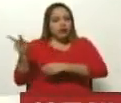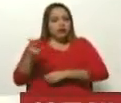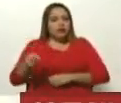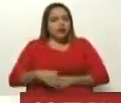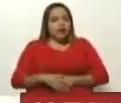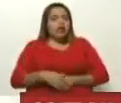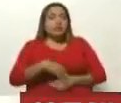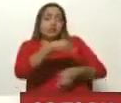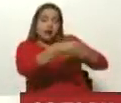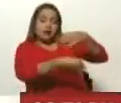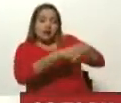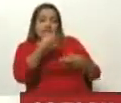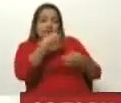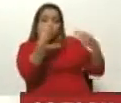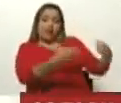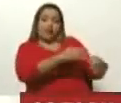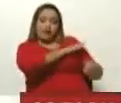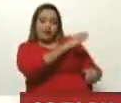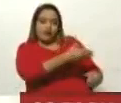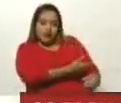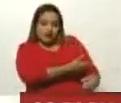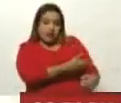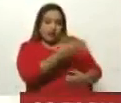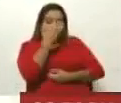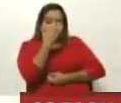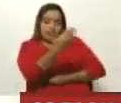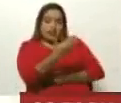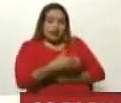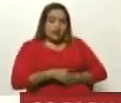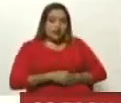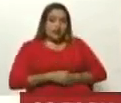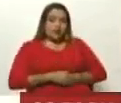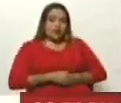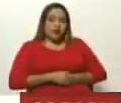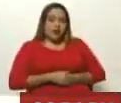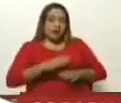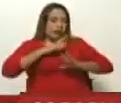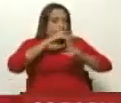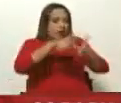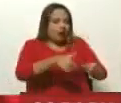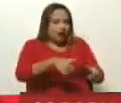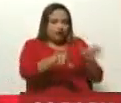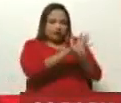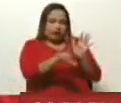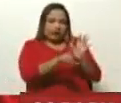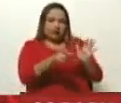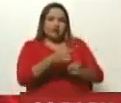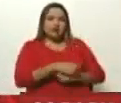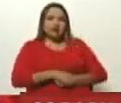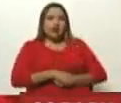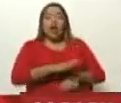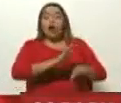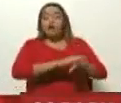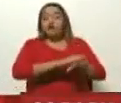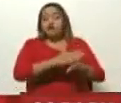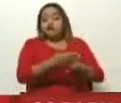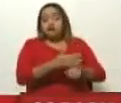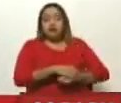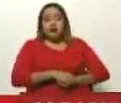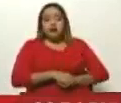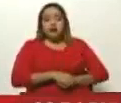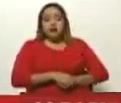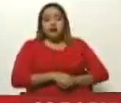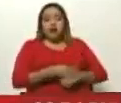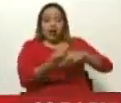realidad de la fuerza y del tamaño frente a las declaraciones jurídicas. ¿Por qué? Porque nosotros tenemos que los